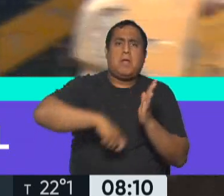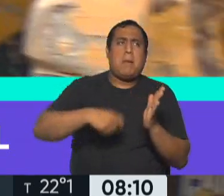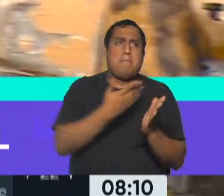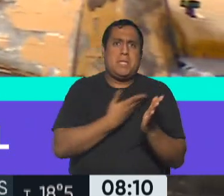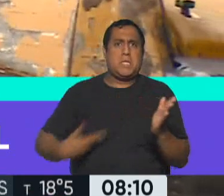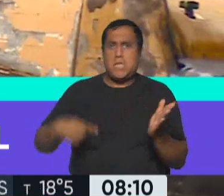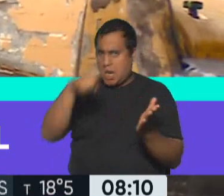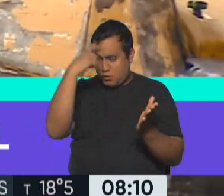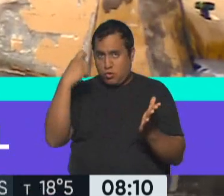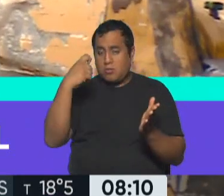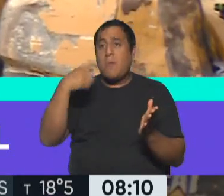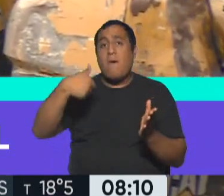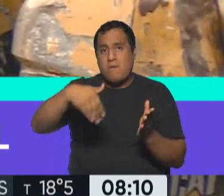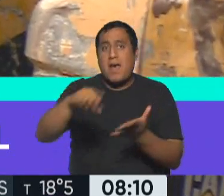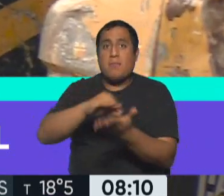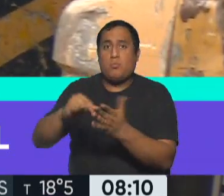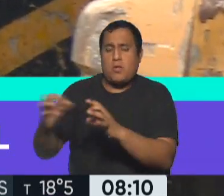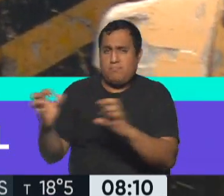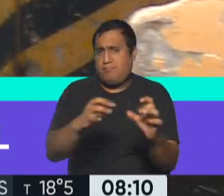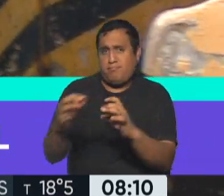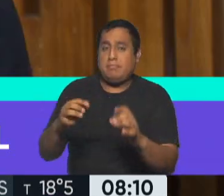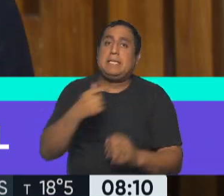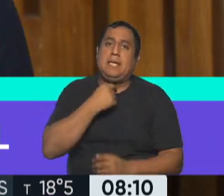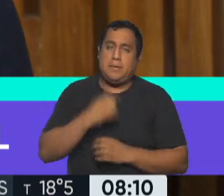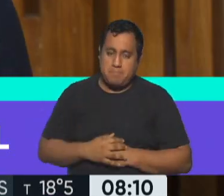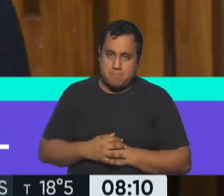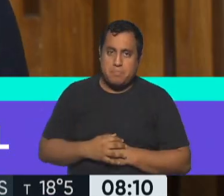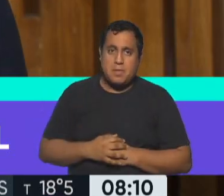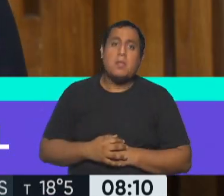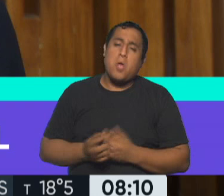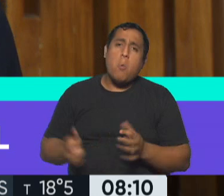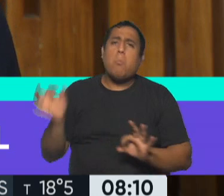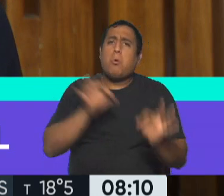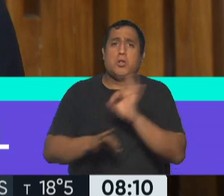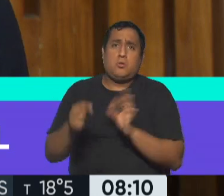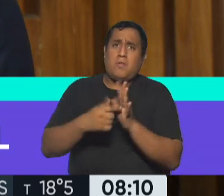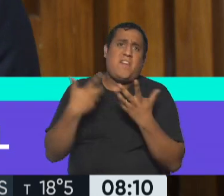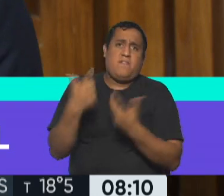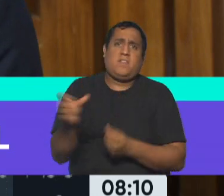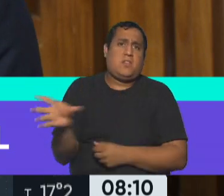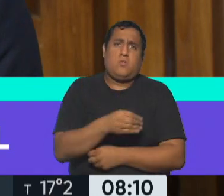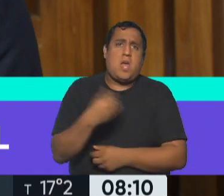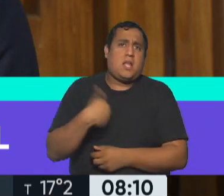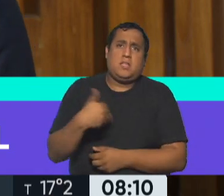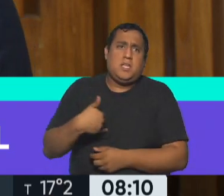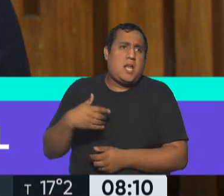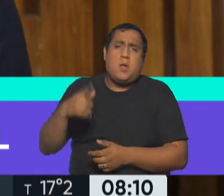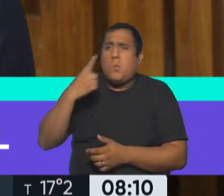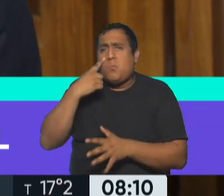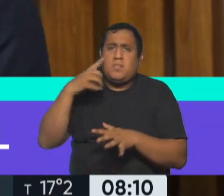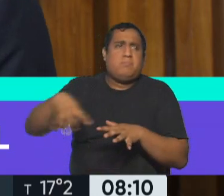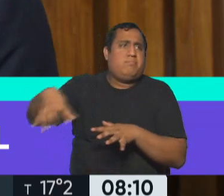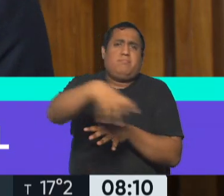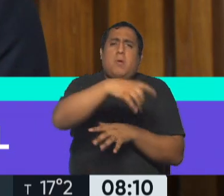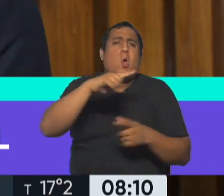espera por su tratamiento en la Cámara de Diputados. Entendemos que es un proyecto que beneficia a todo el país y a todos los municipios de todos los colores políticos,